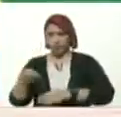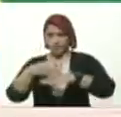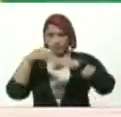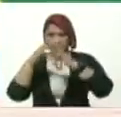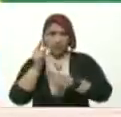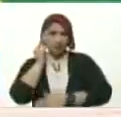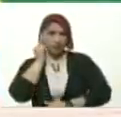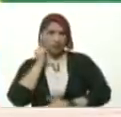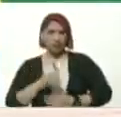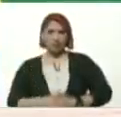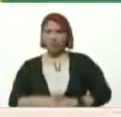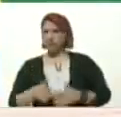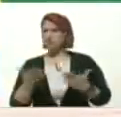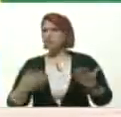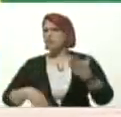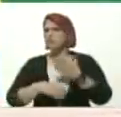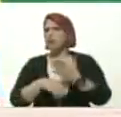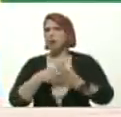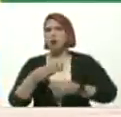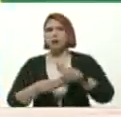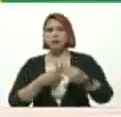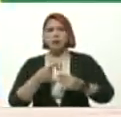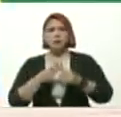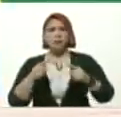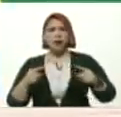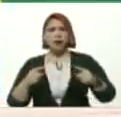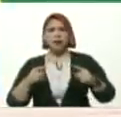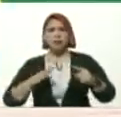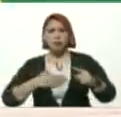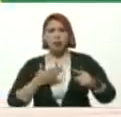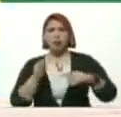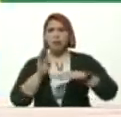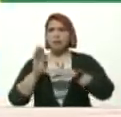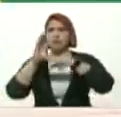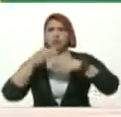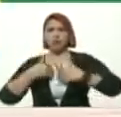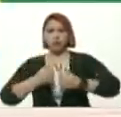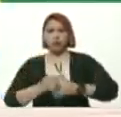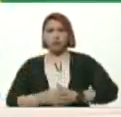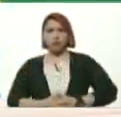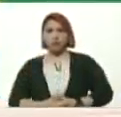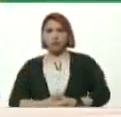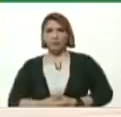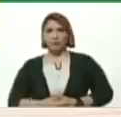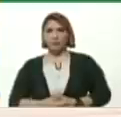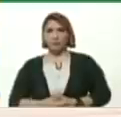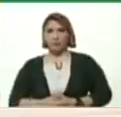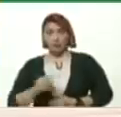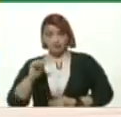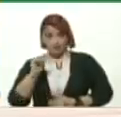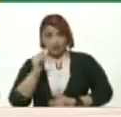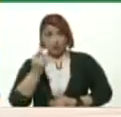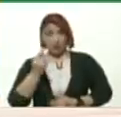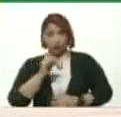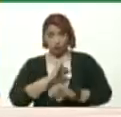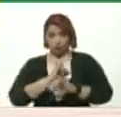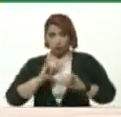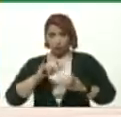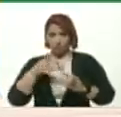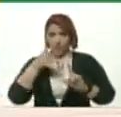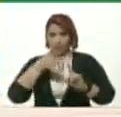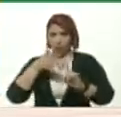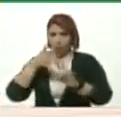¿Qué vamos a hacer Para que haya Bioseguridad? Bueno ¿Qué debemos hacer? El primer lugar Ya es la